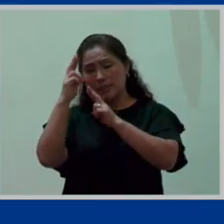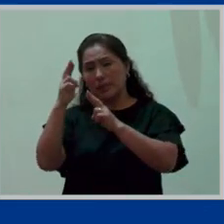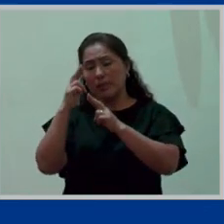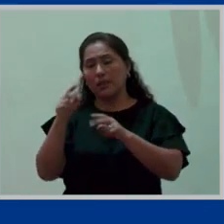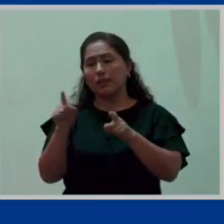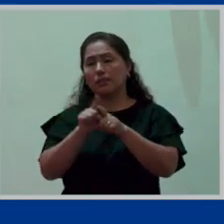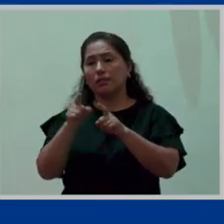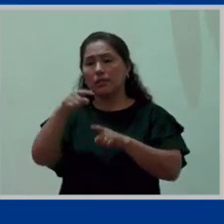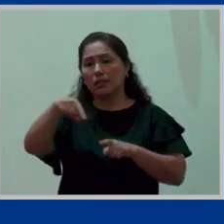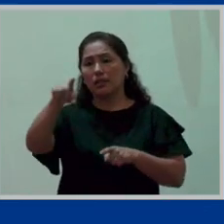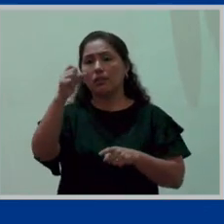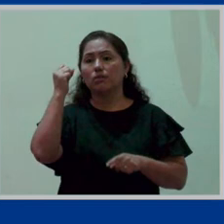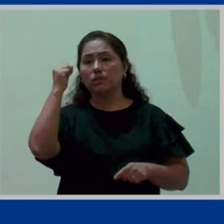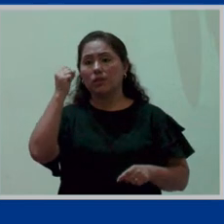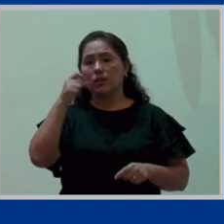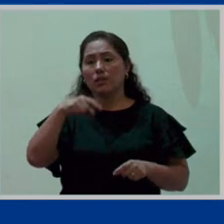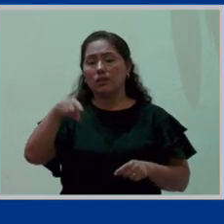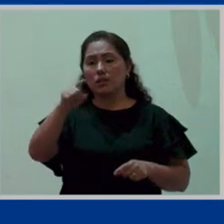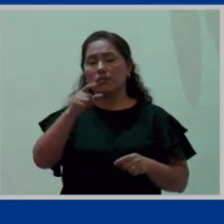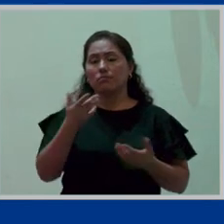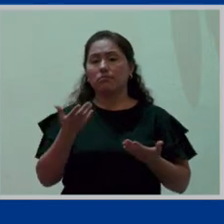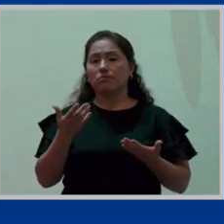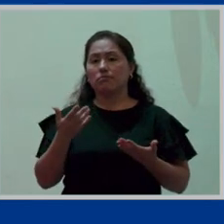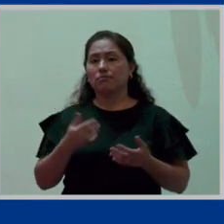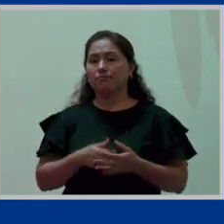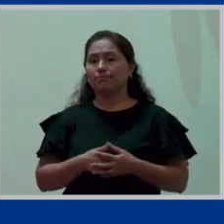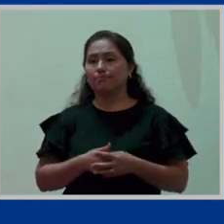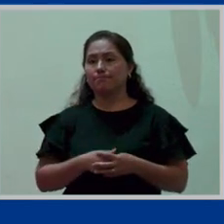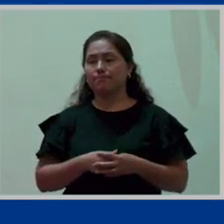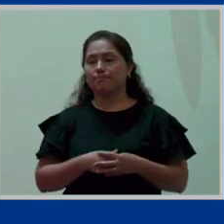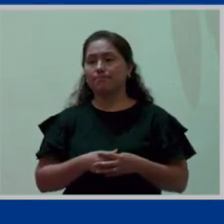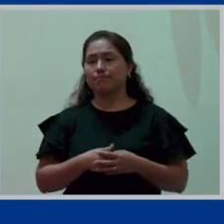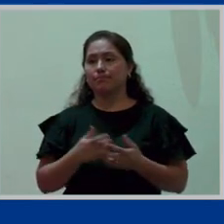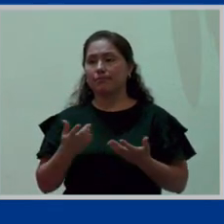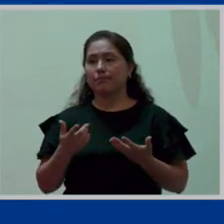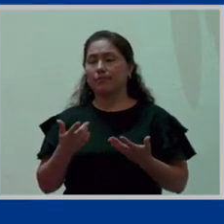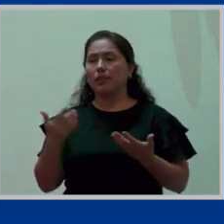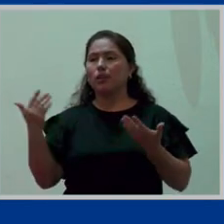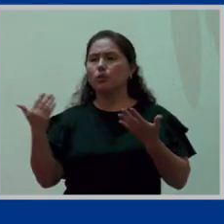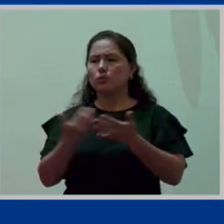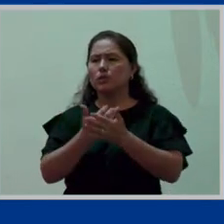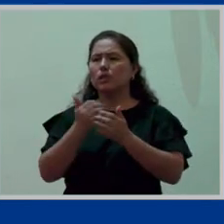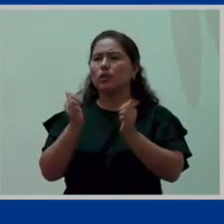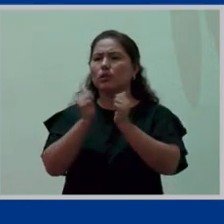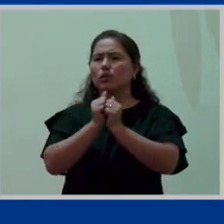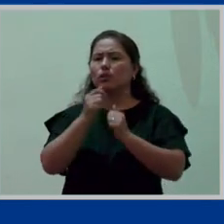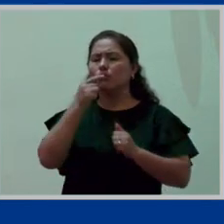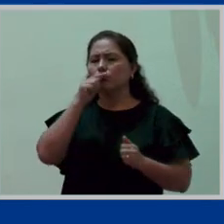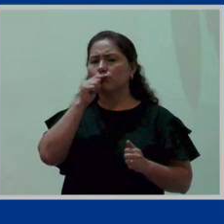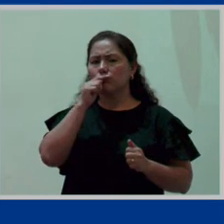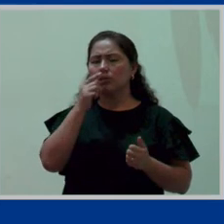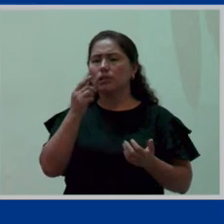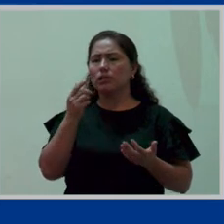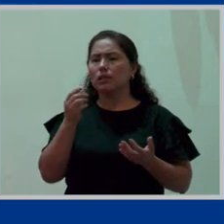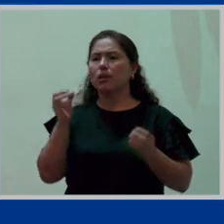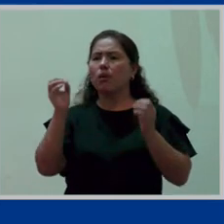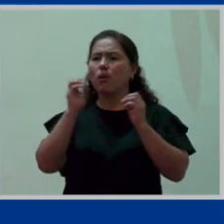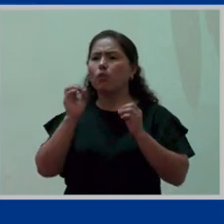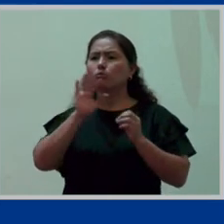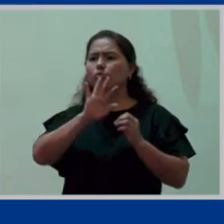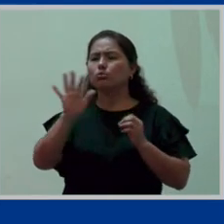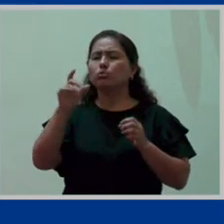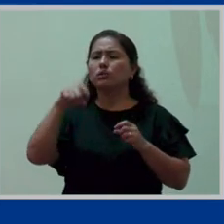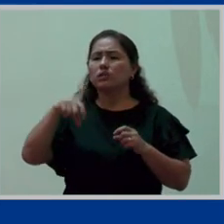aquellos derechos que conciernen exclusivamente a las mujeres por su